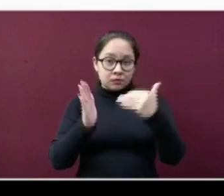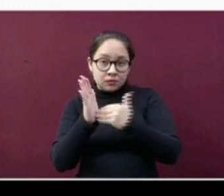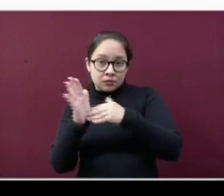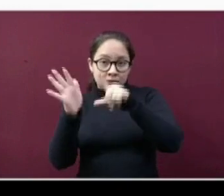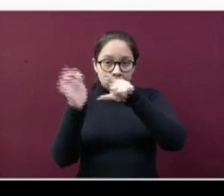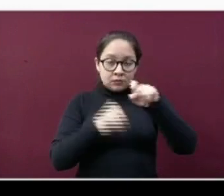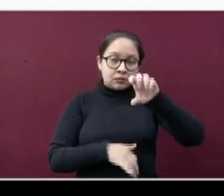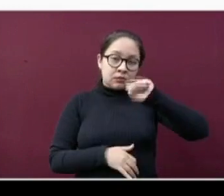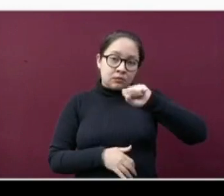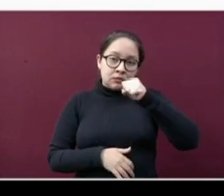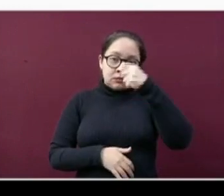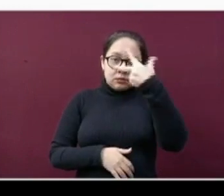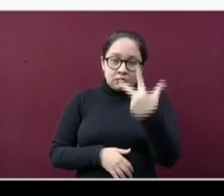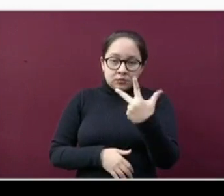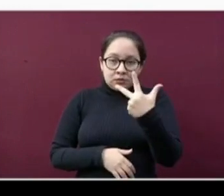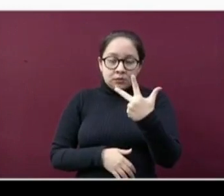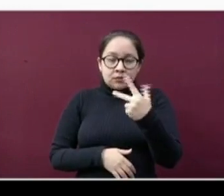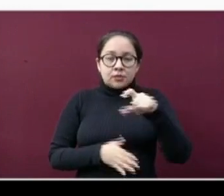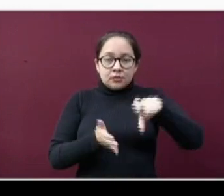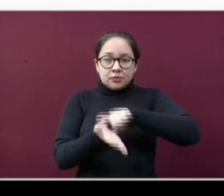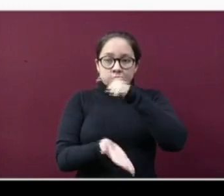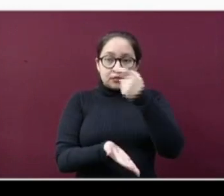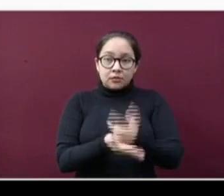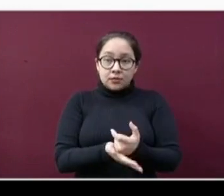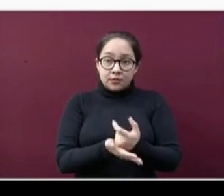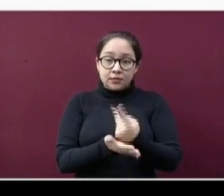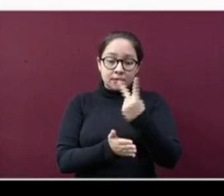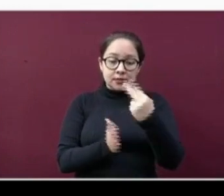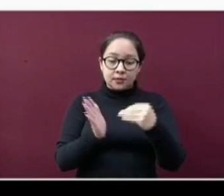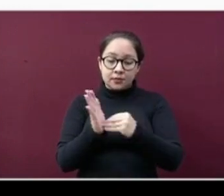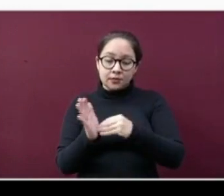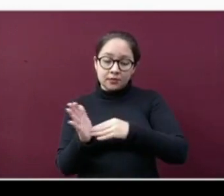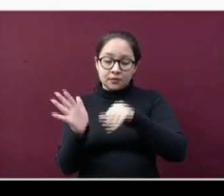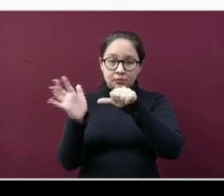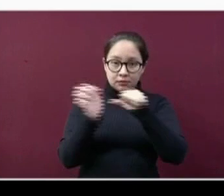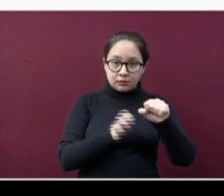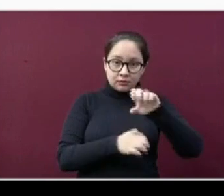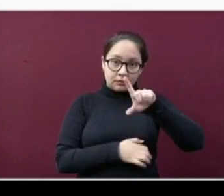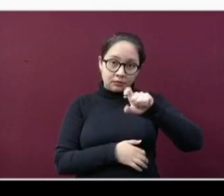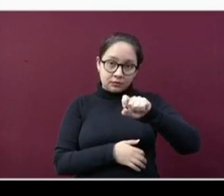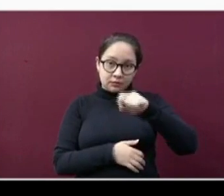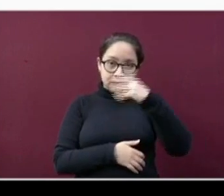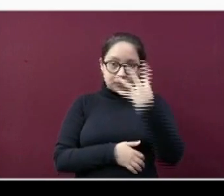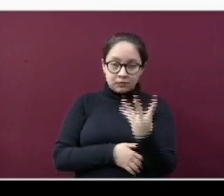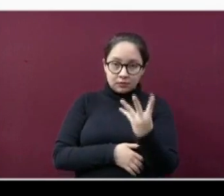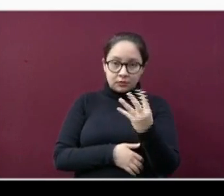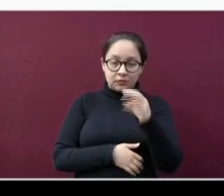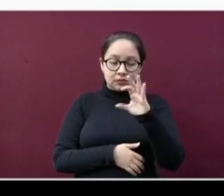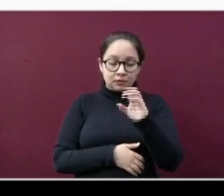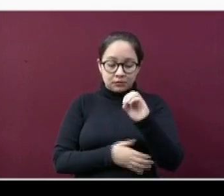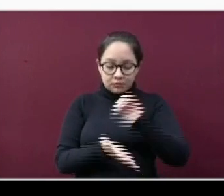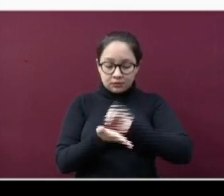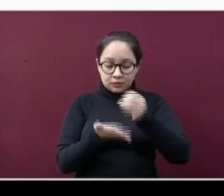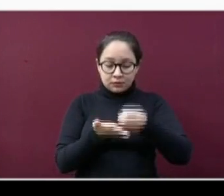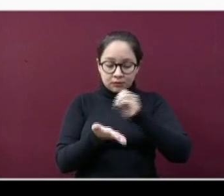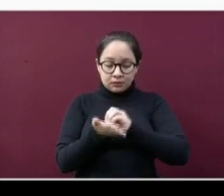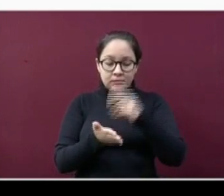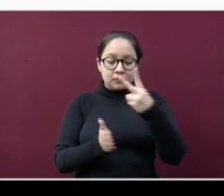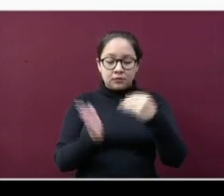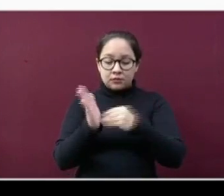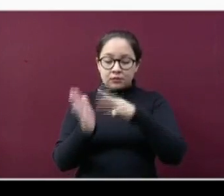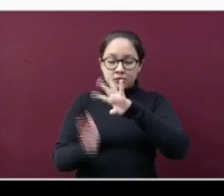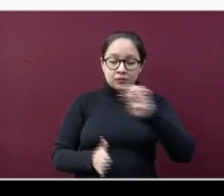.768, Jalapa suma 2.624, Orizaba 2